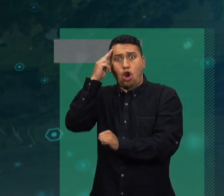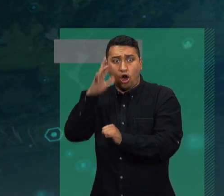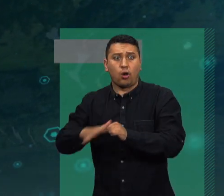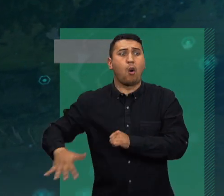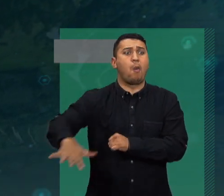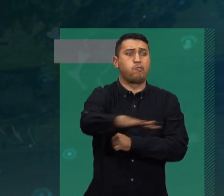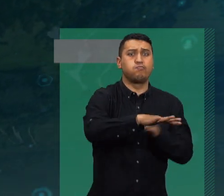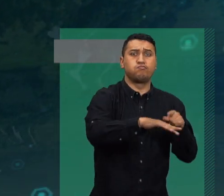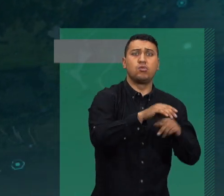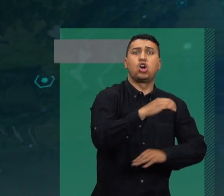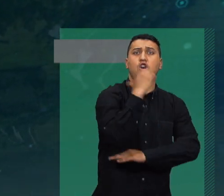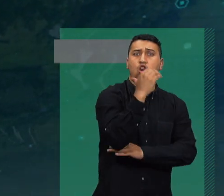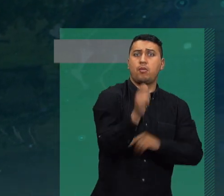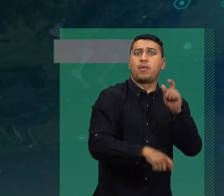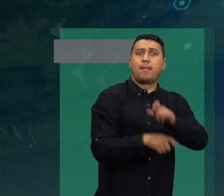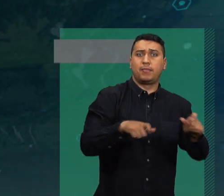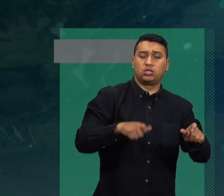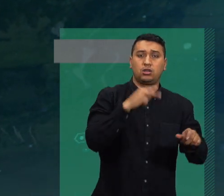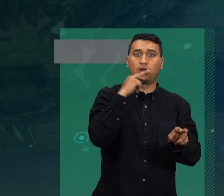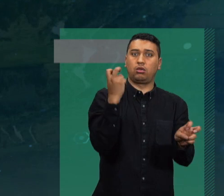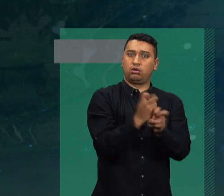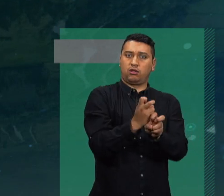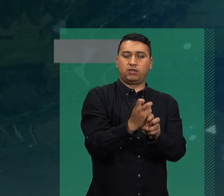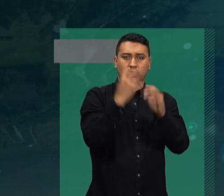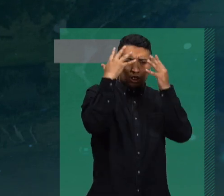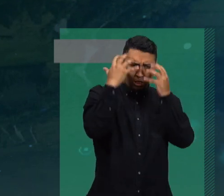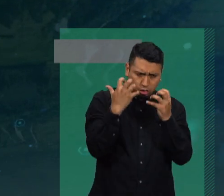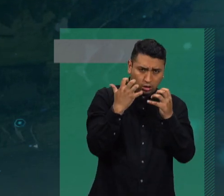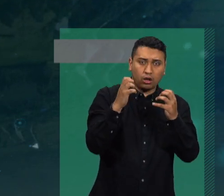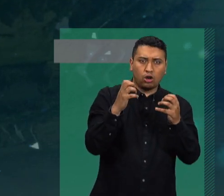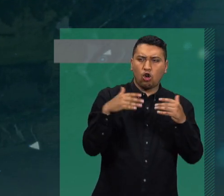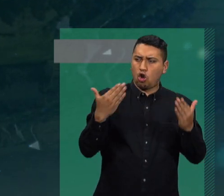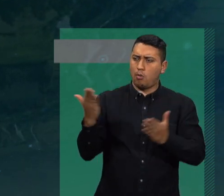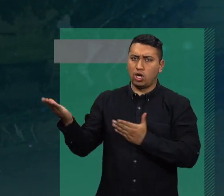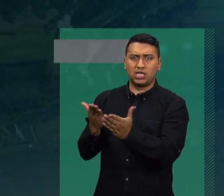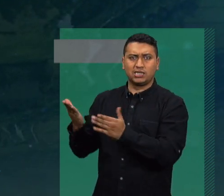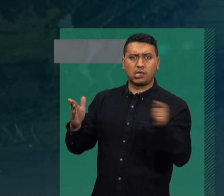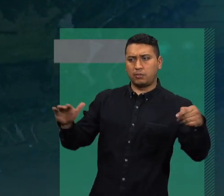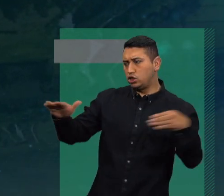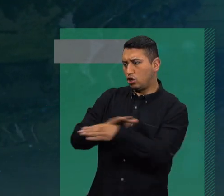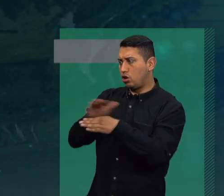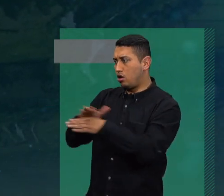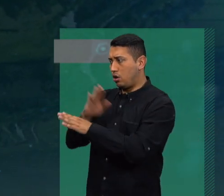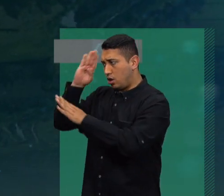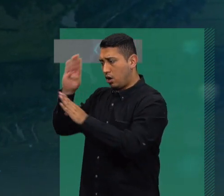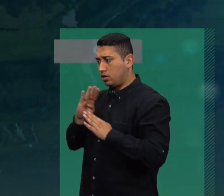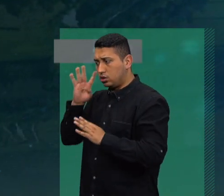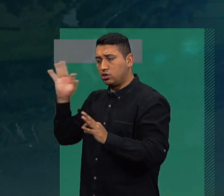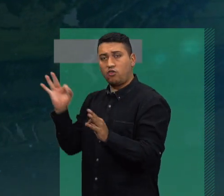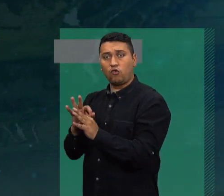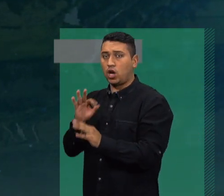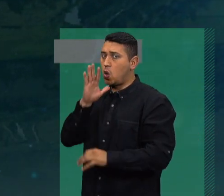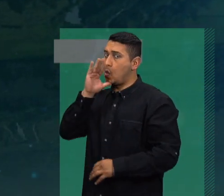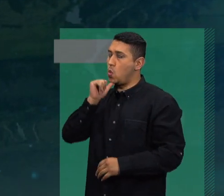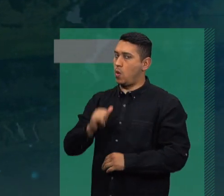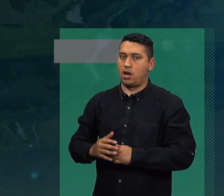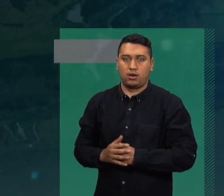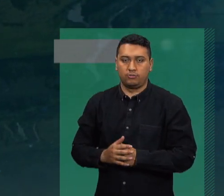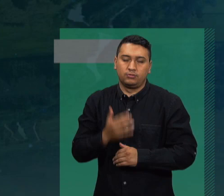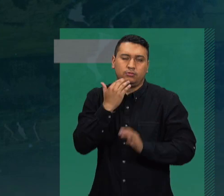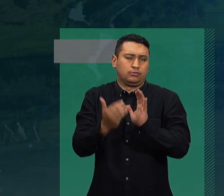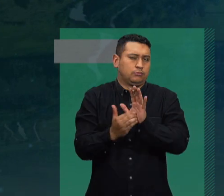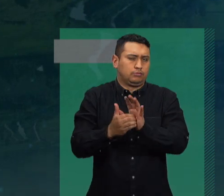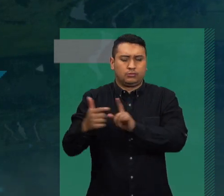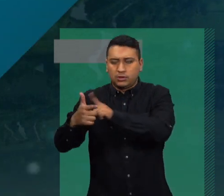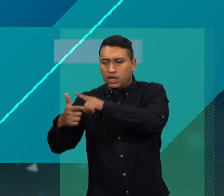acceso a este tipo de servicios. Entonces, desde luego, es algo que hay que mejorar. Por ejemplo, quisiera destacar una cifra de la